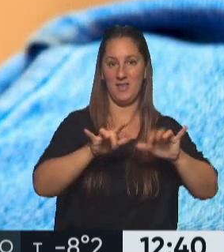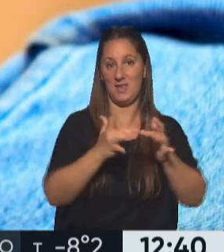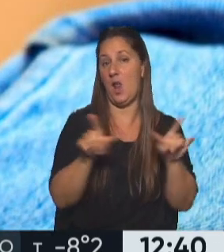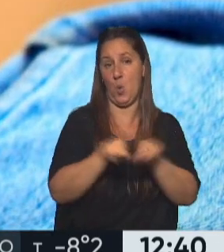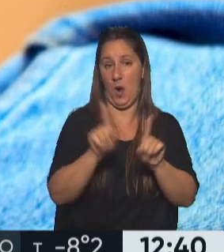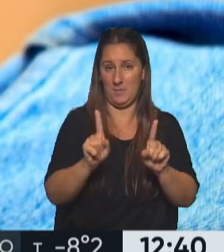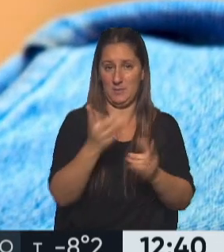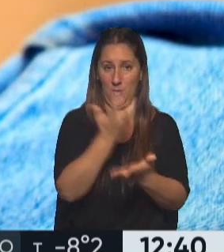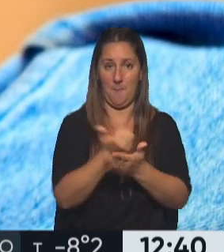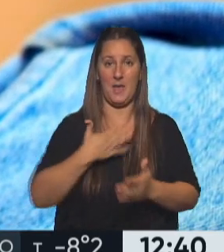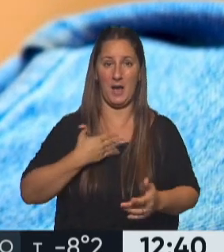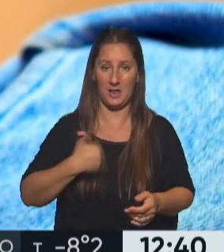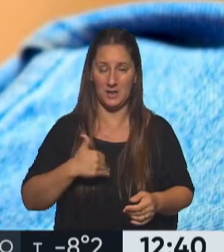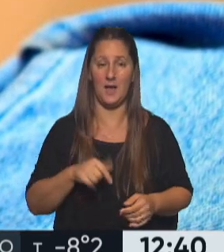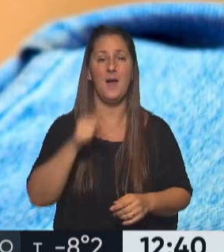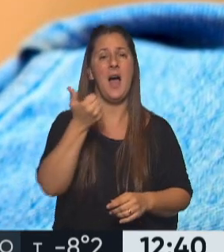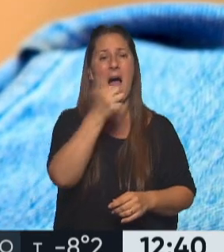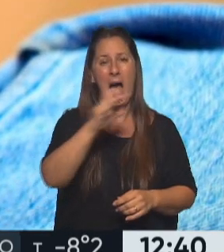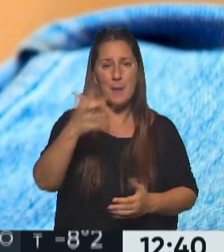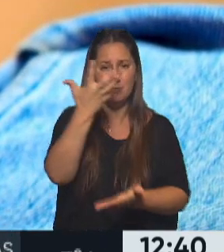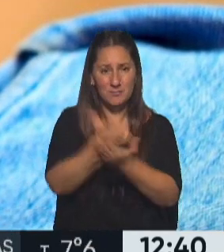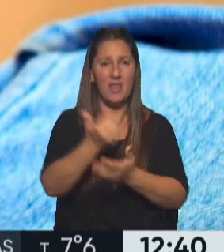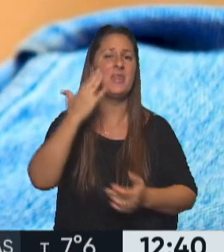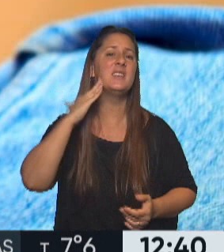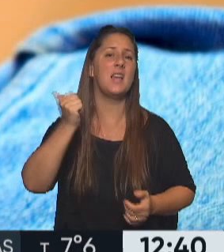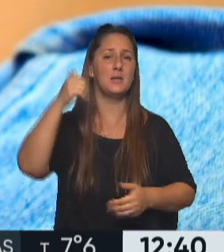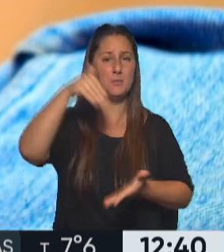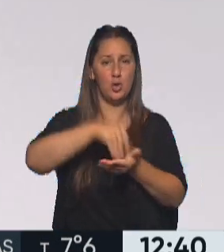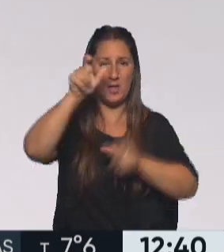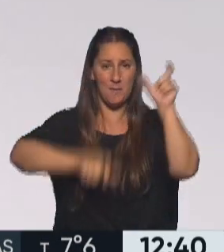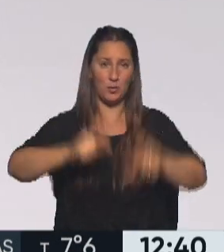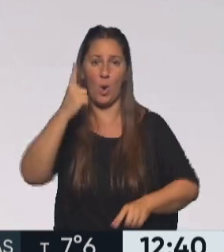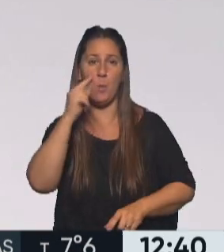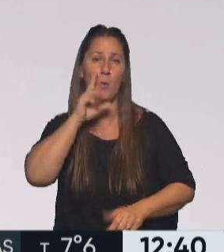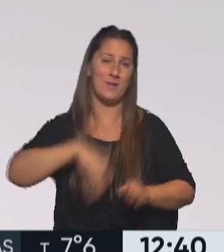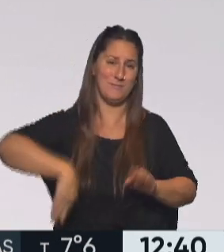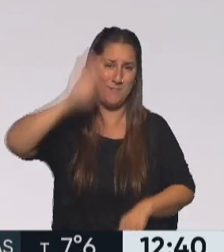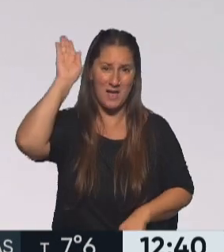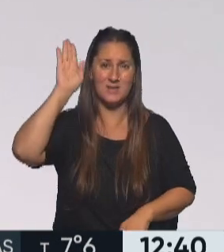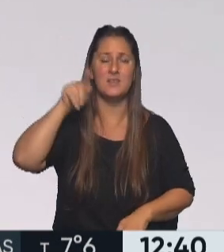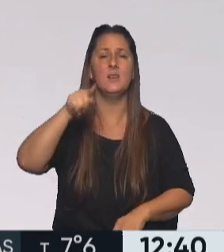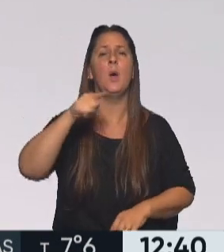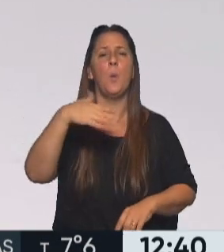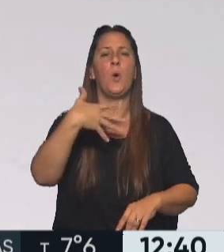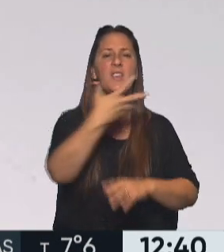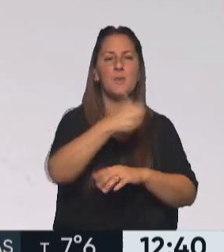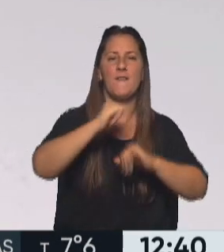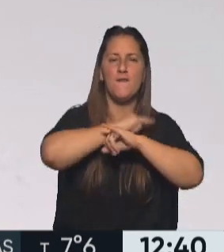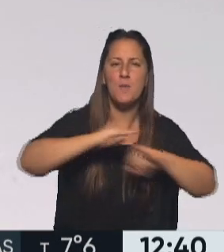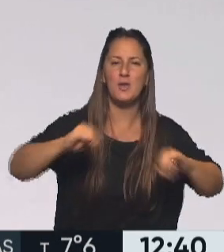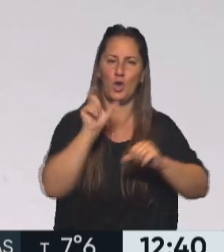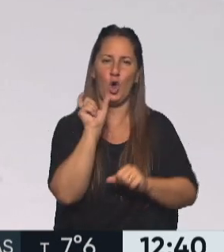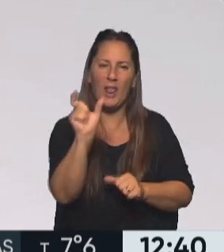aplicación Mi Argentina. Es una aplicación que utiliza más de 16 millones de argentinos y argentinas que permite tener y portar diferentes